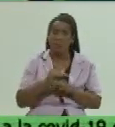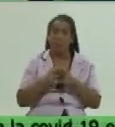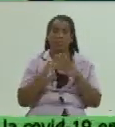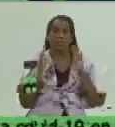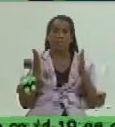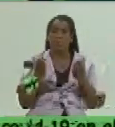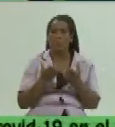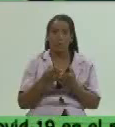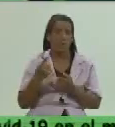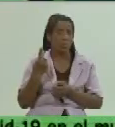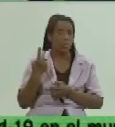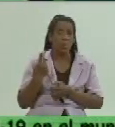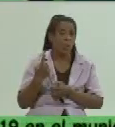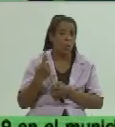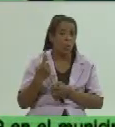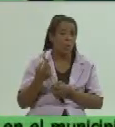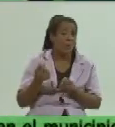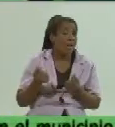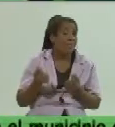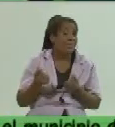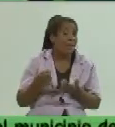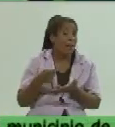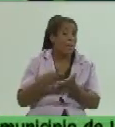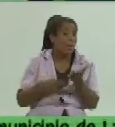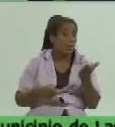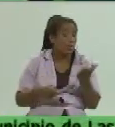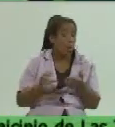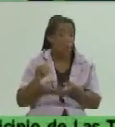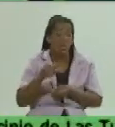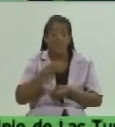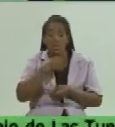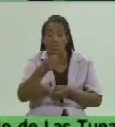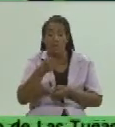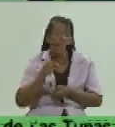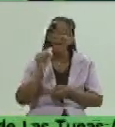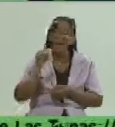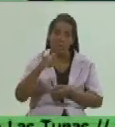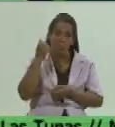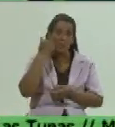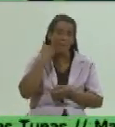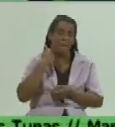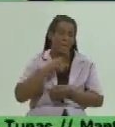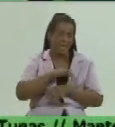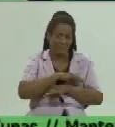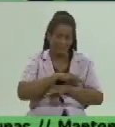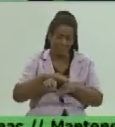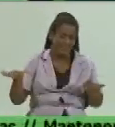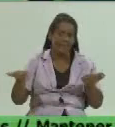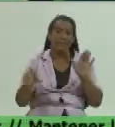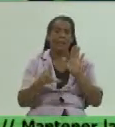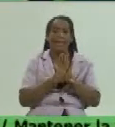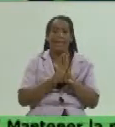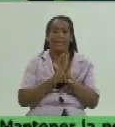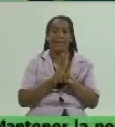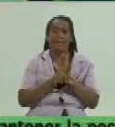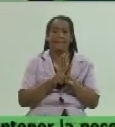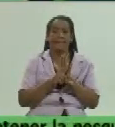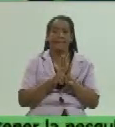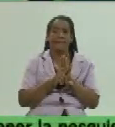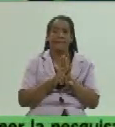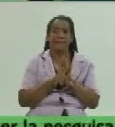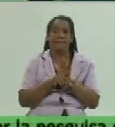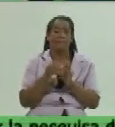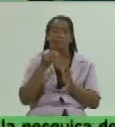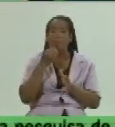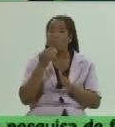no solo en la cantidad de la multa en la cantidad de la denuncia o no sino en que ellos actúen también apegados a la ley porque puede haber 10 multas